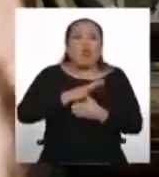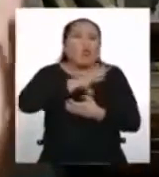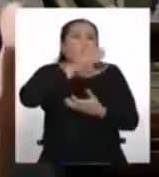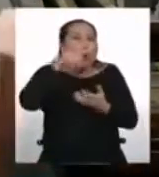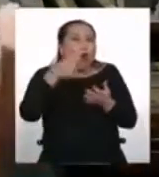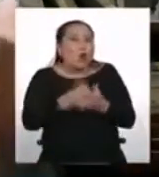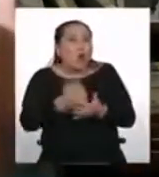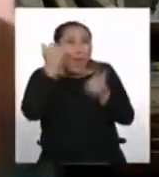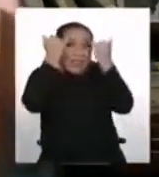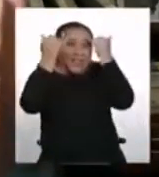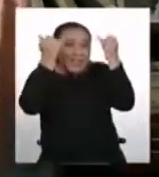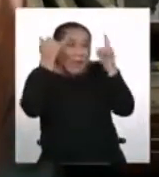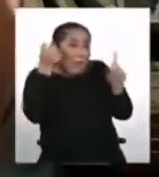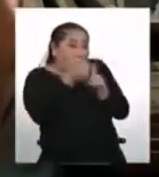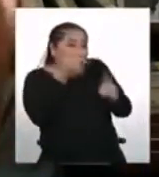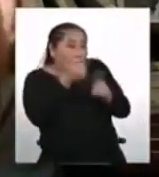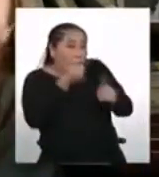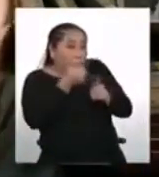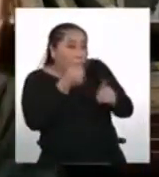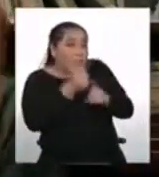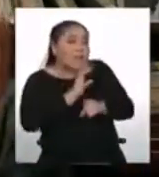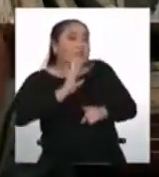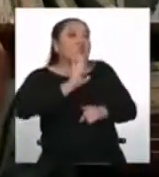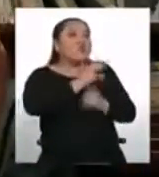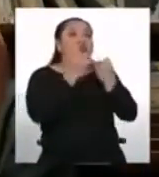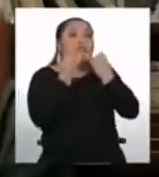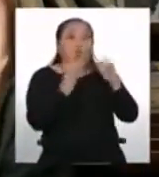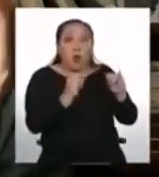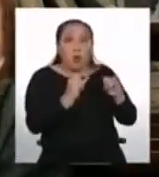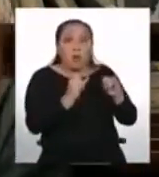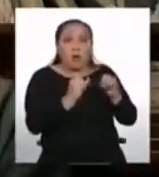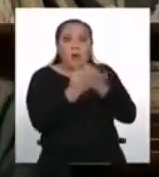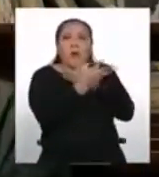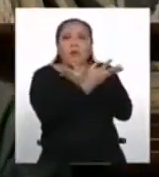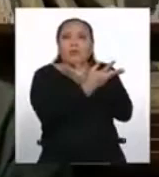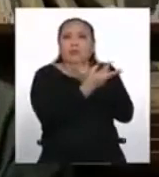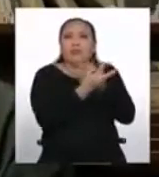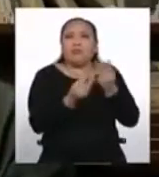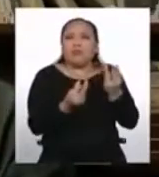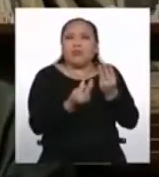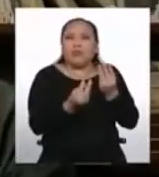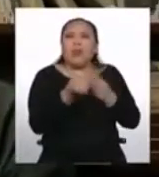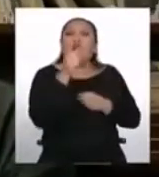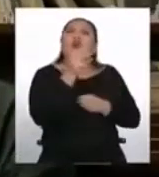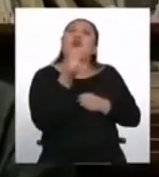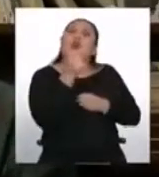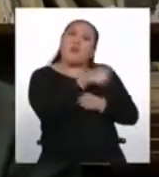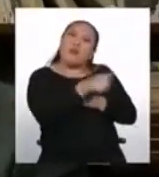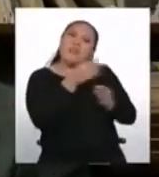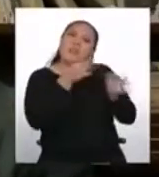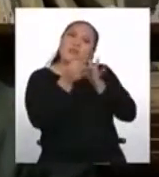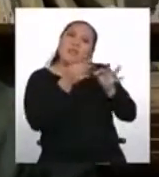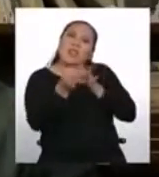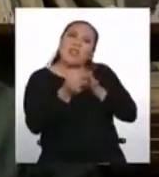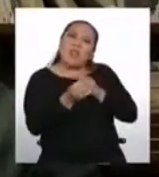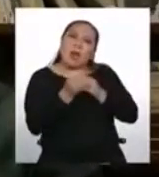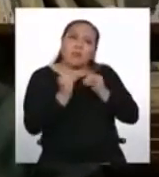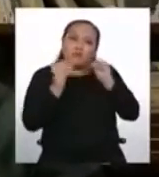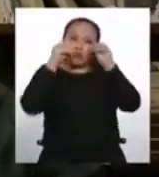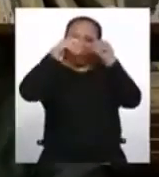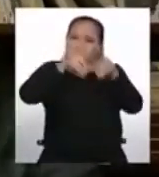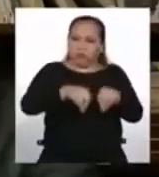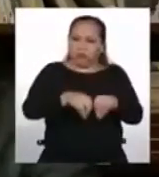creación que tiene una cultura que explica su lugar en el mundo, en el planeta, que